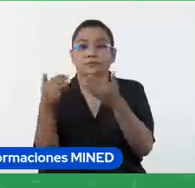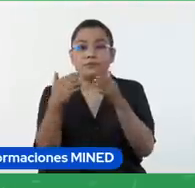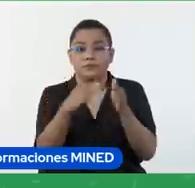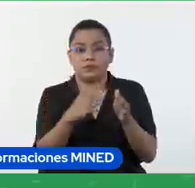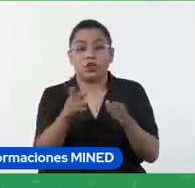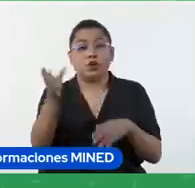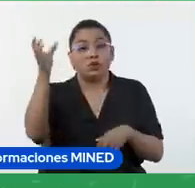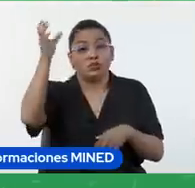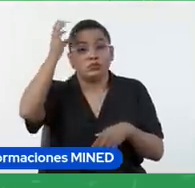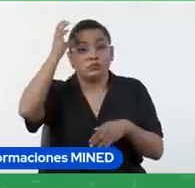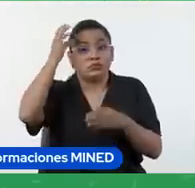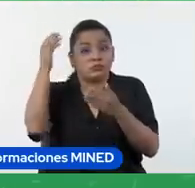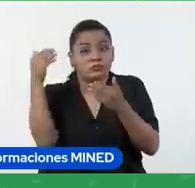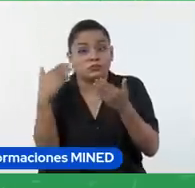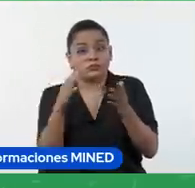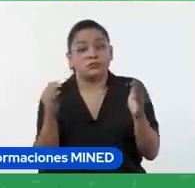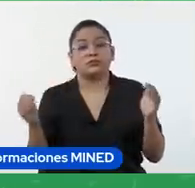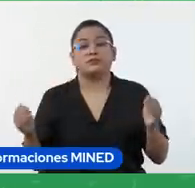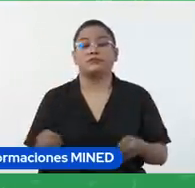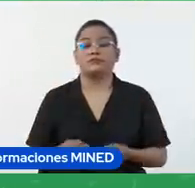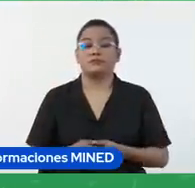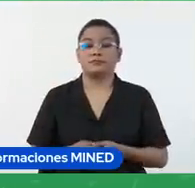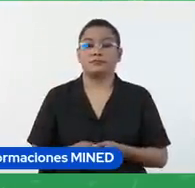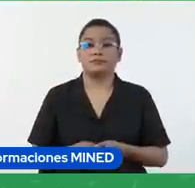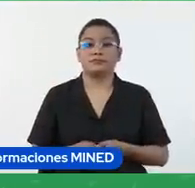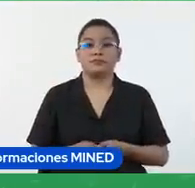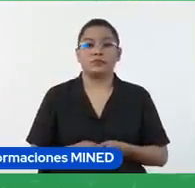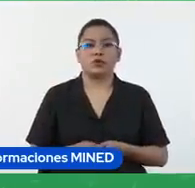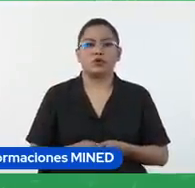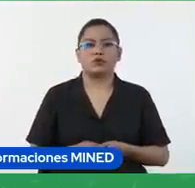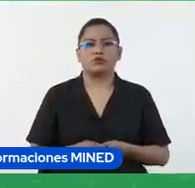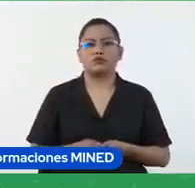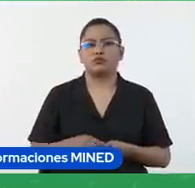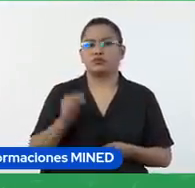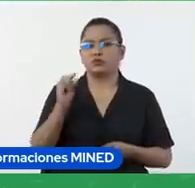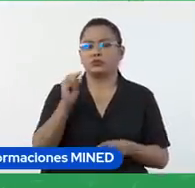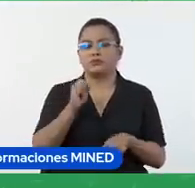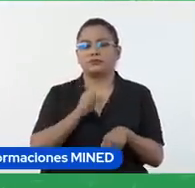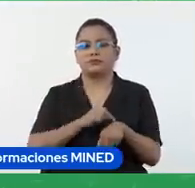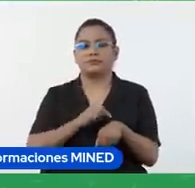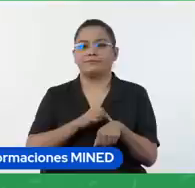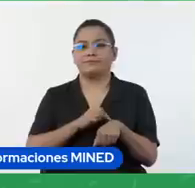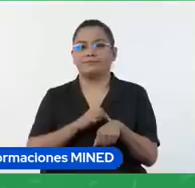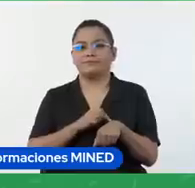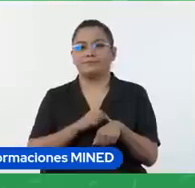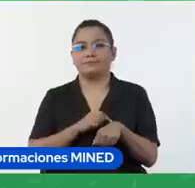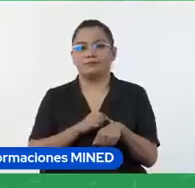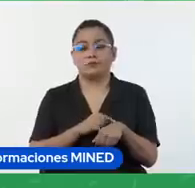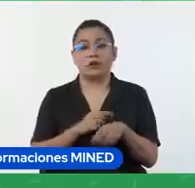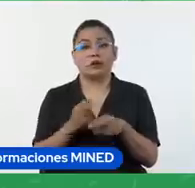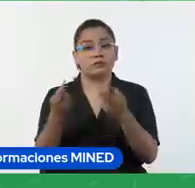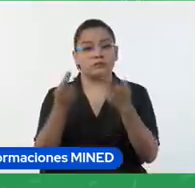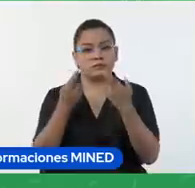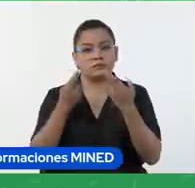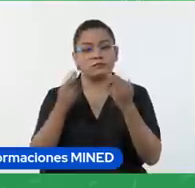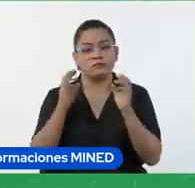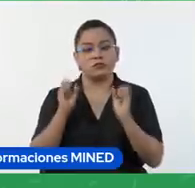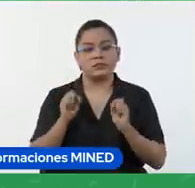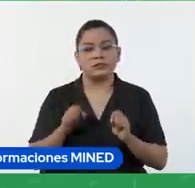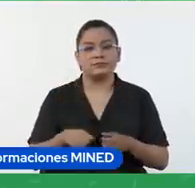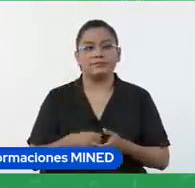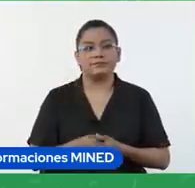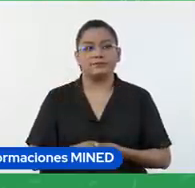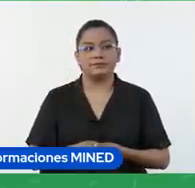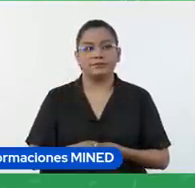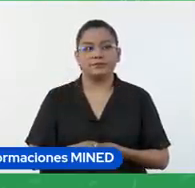diferentes así que les doy unos segundos para que puedan responder